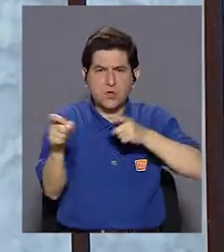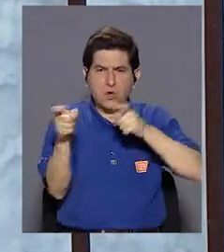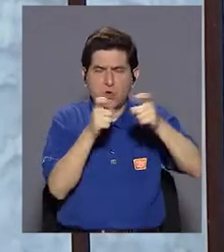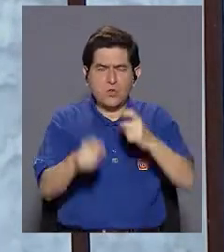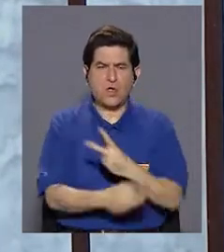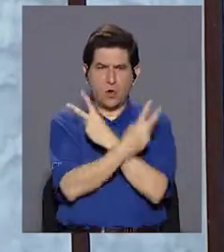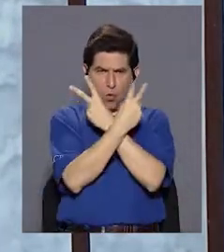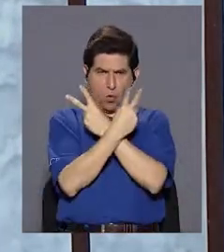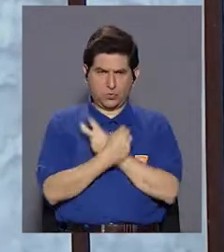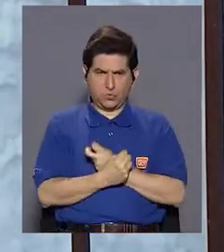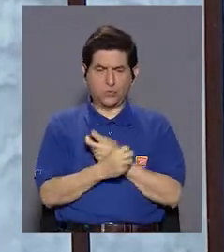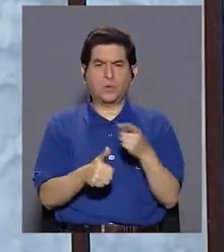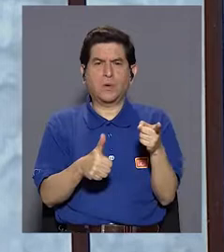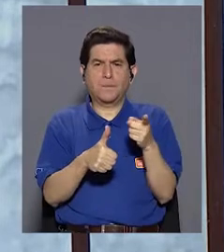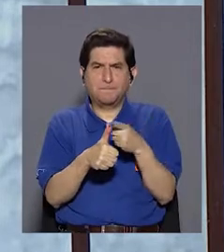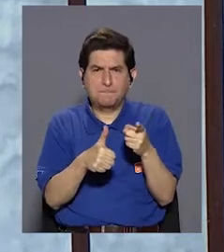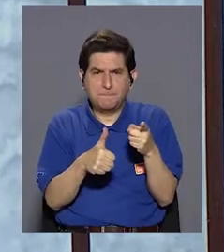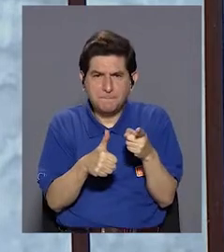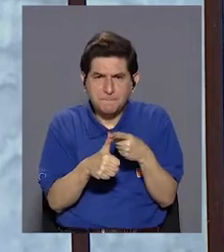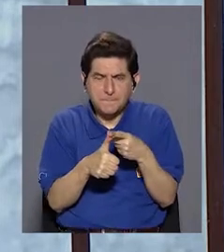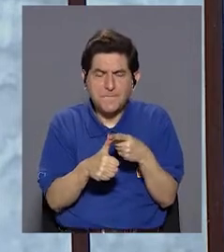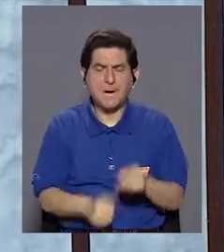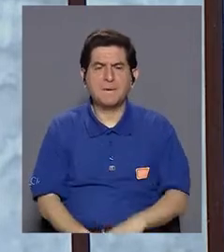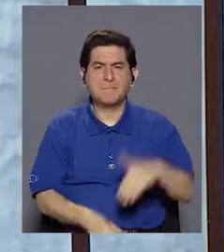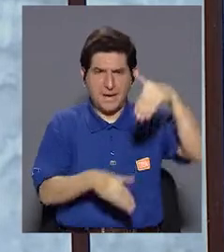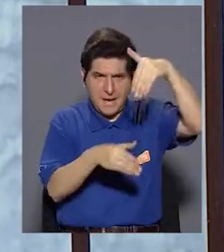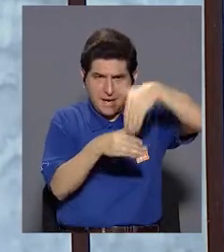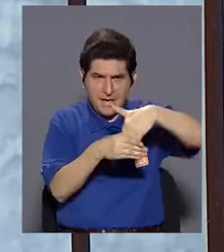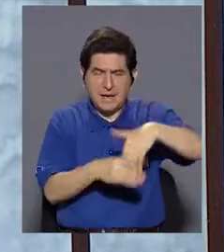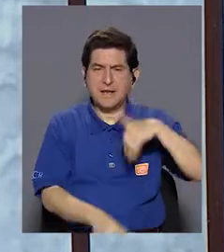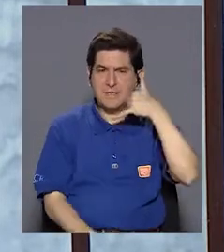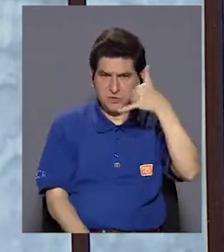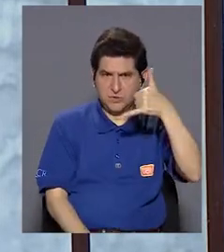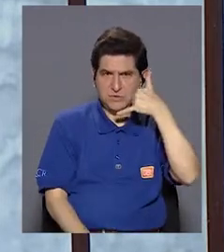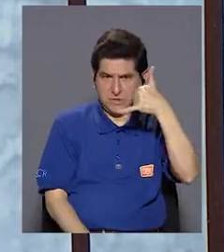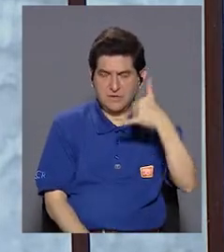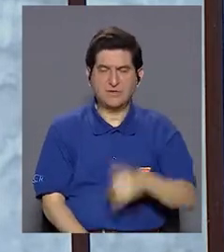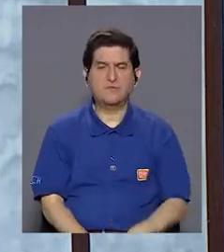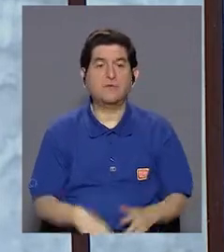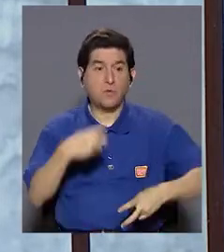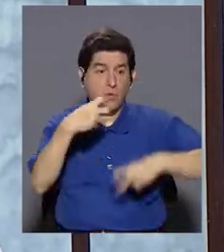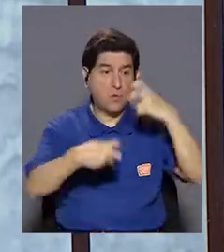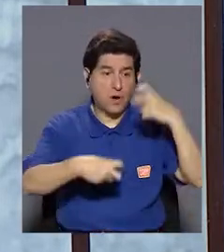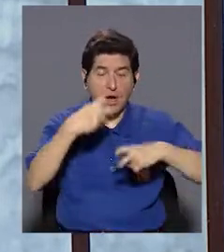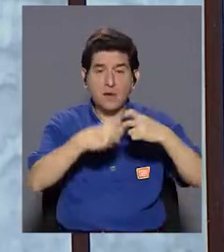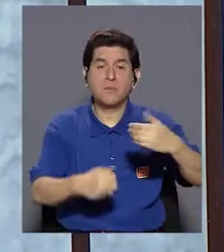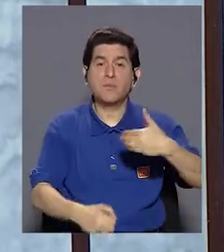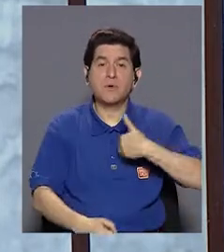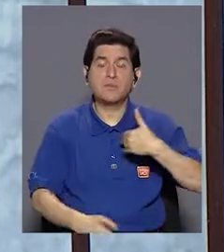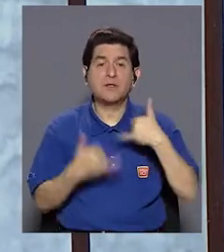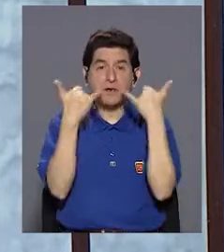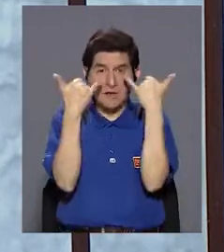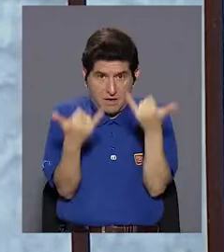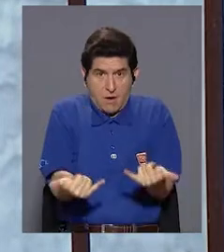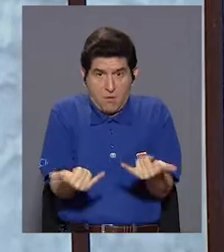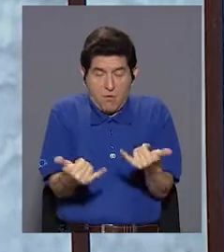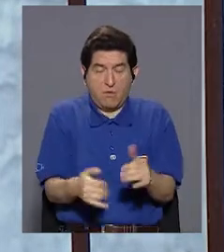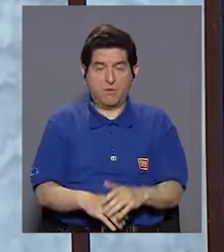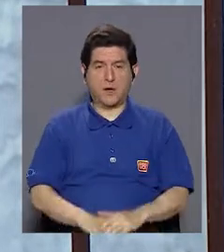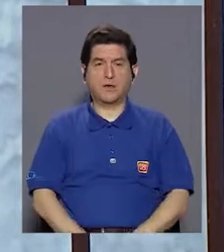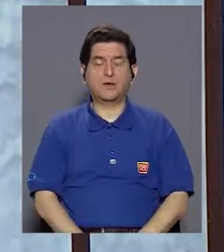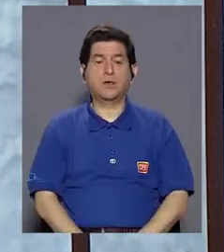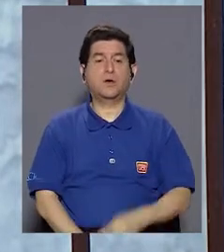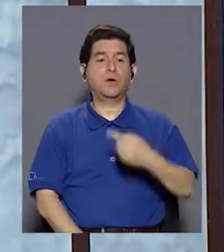Control de Intoxicaciones, como primer ingreso vía telefónica. El problema que estamos teniendo ahorita es,